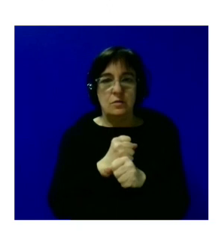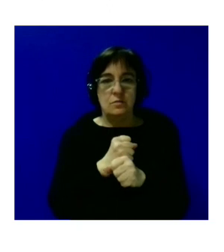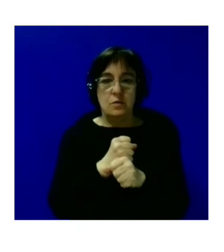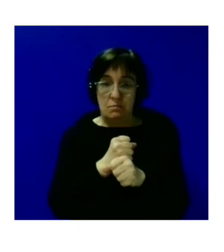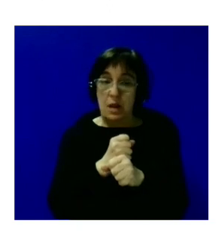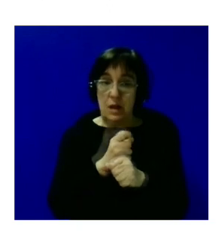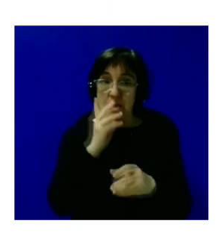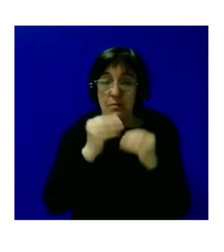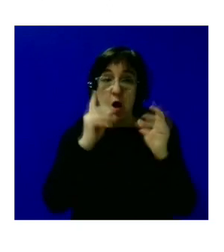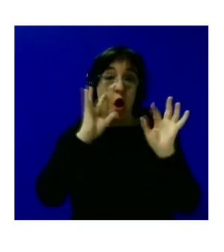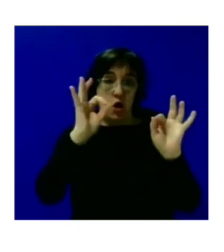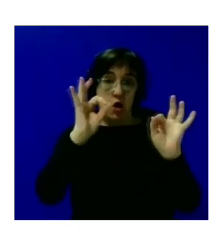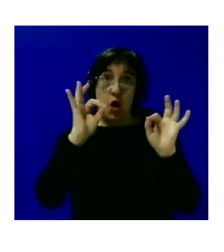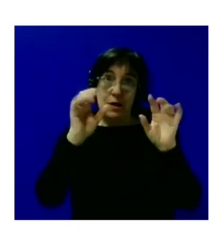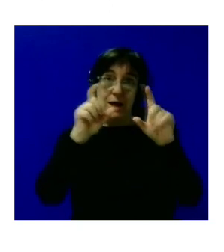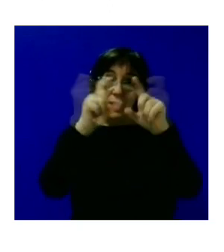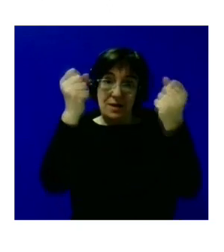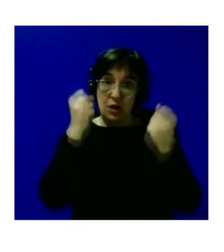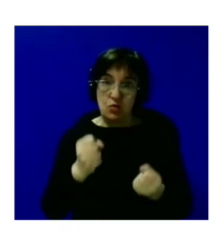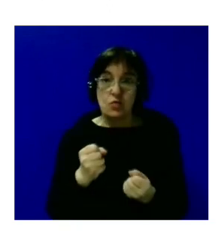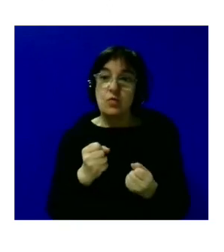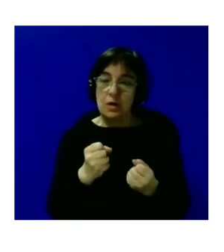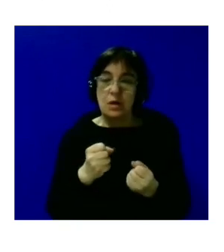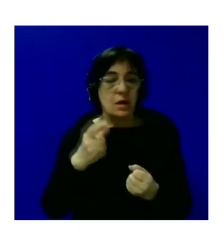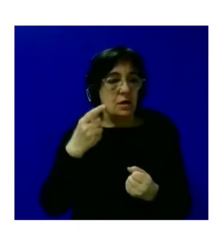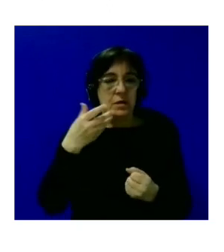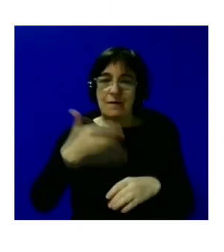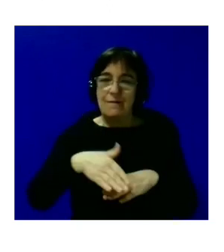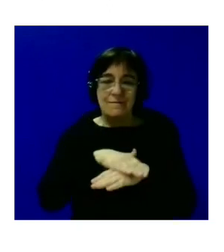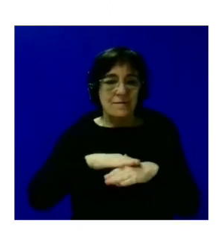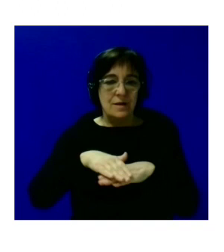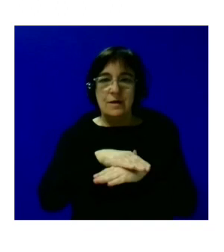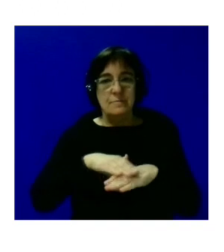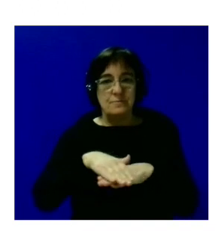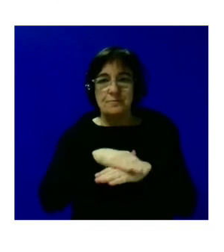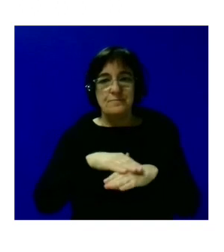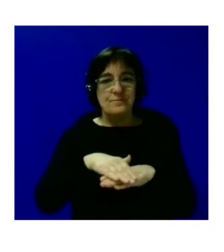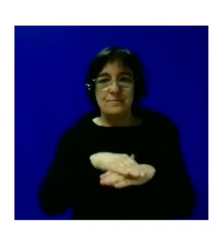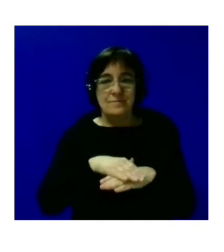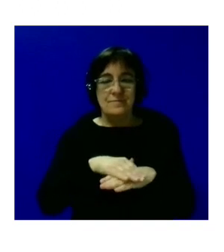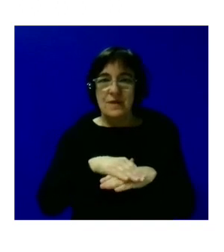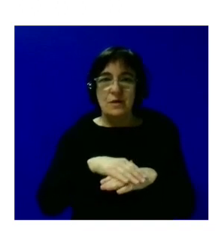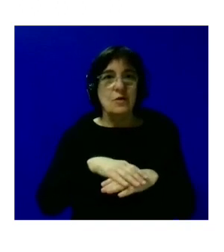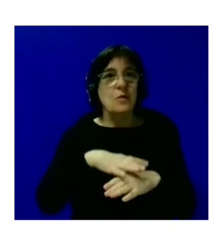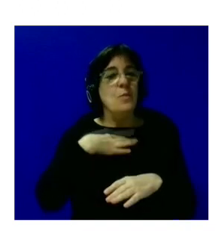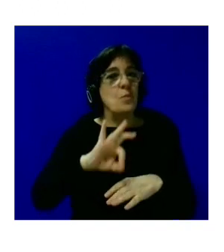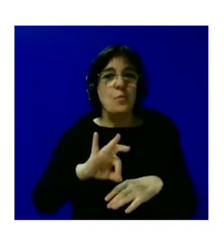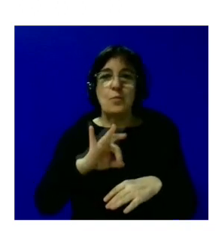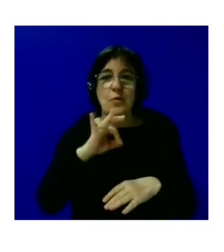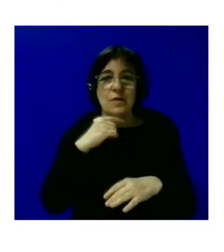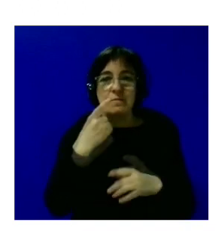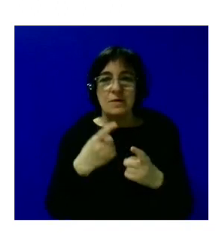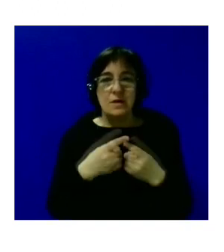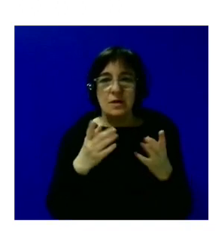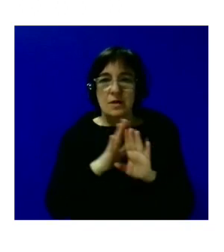chocar con la lógica institucional ¿vale? pero que es fundamental porque casi podríamos decir que